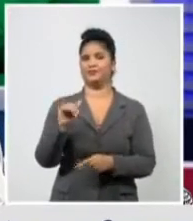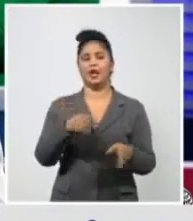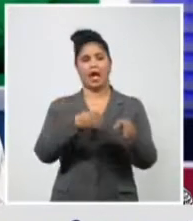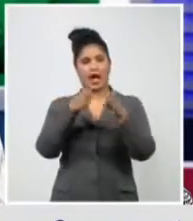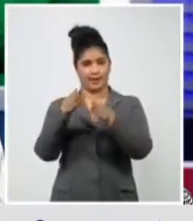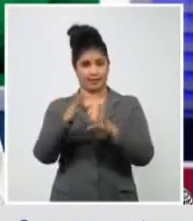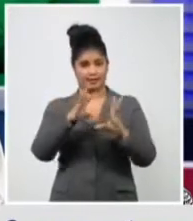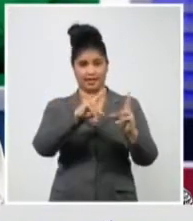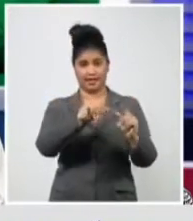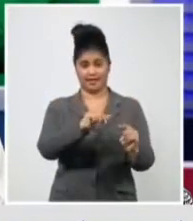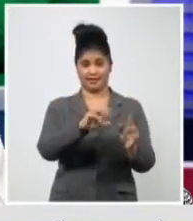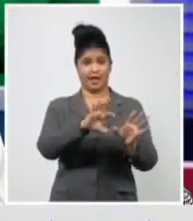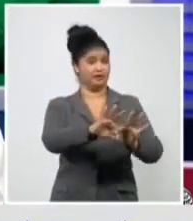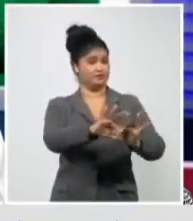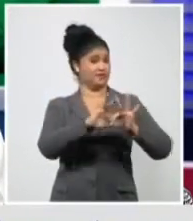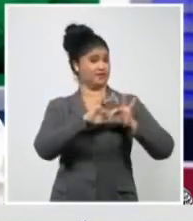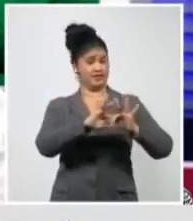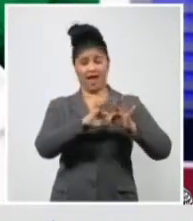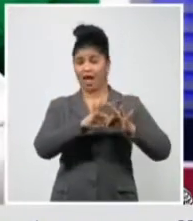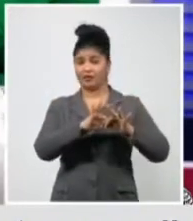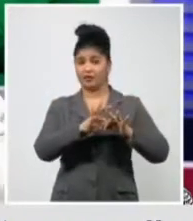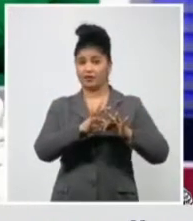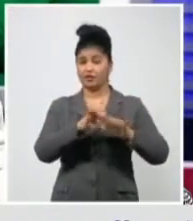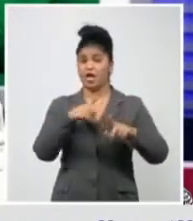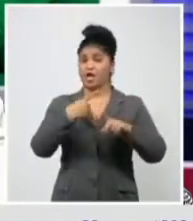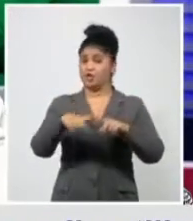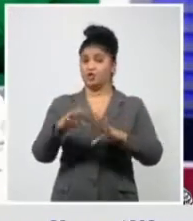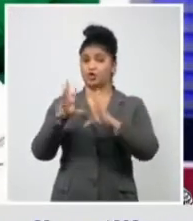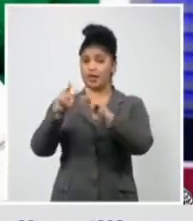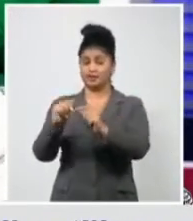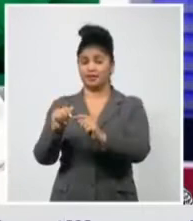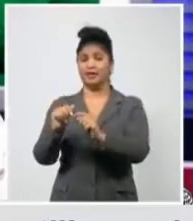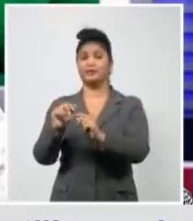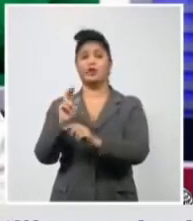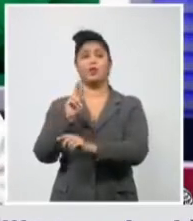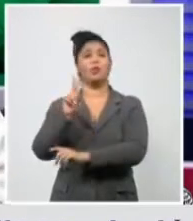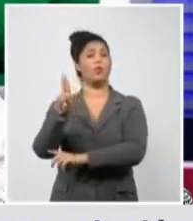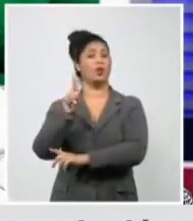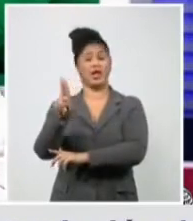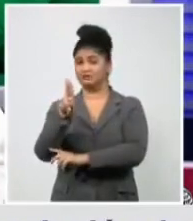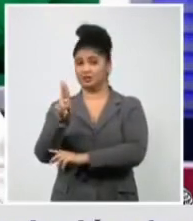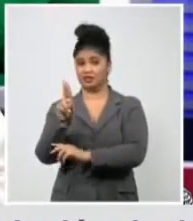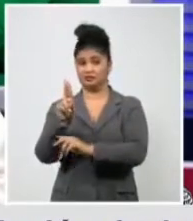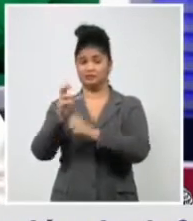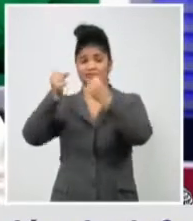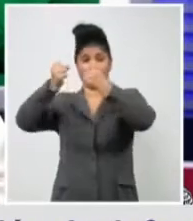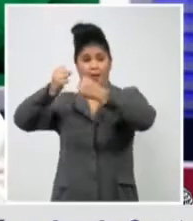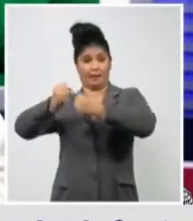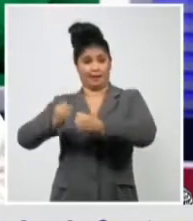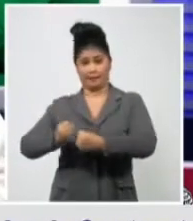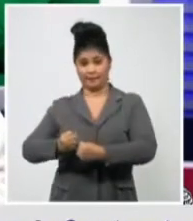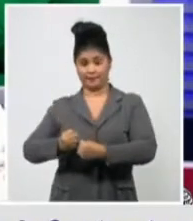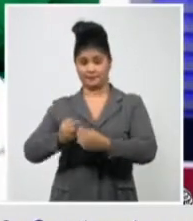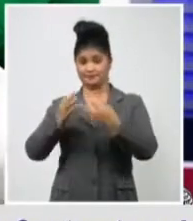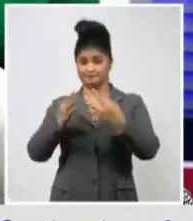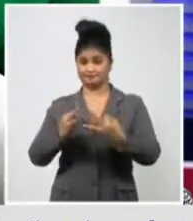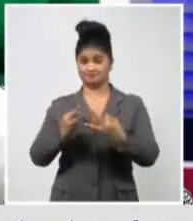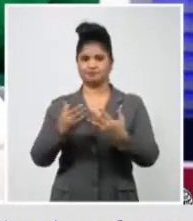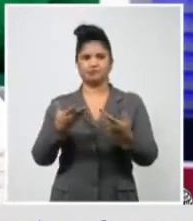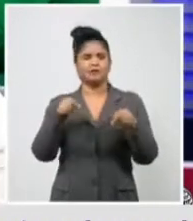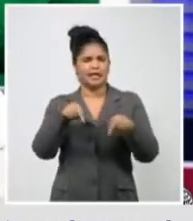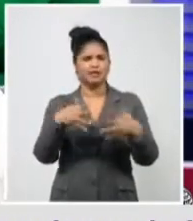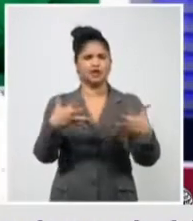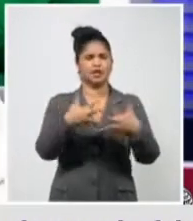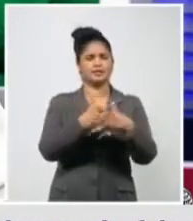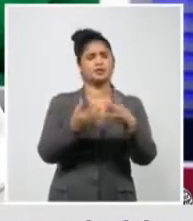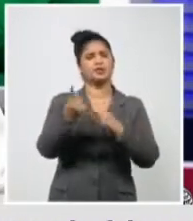con tu explicación, ¿no? O sea, al incrementarse el número de casos, pues, además, al incrementar el número de casos, pues, coge a grupos